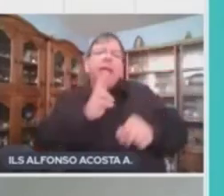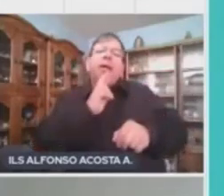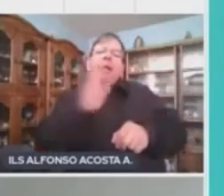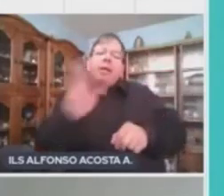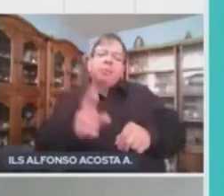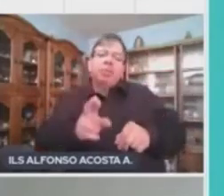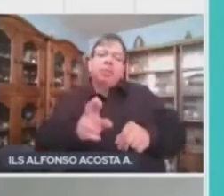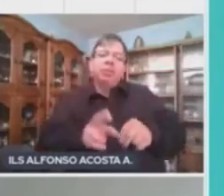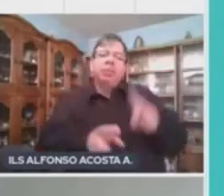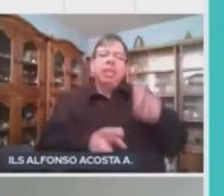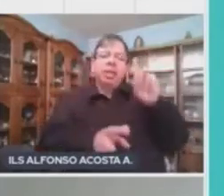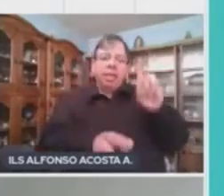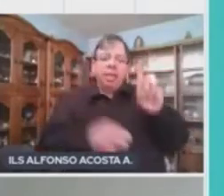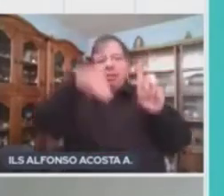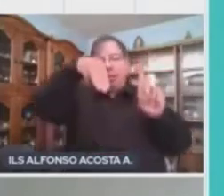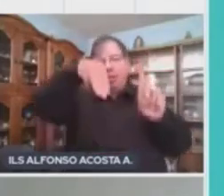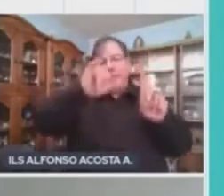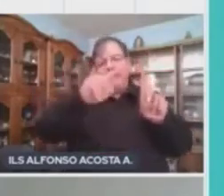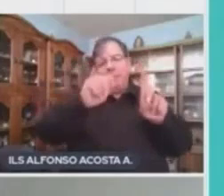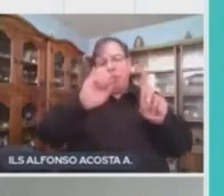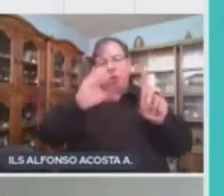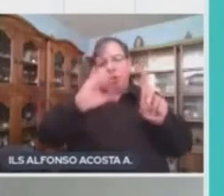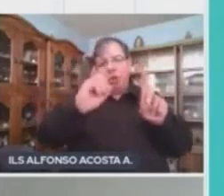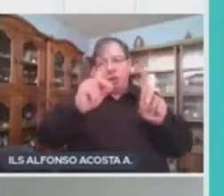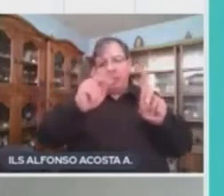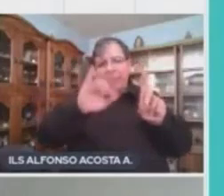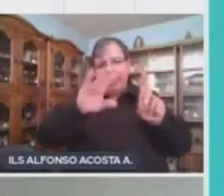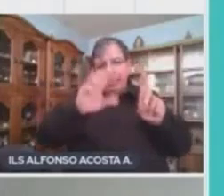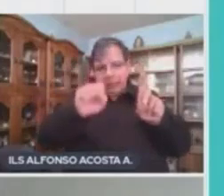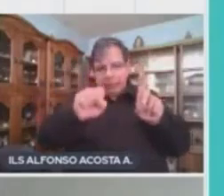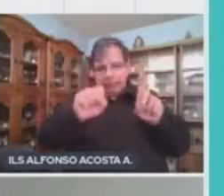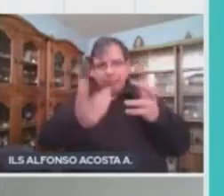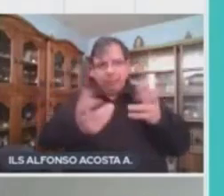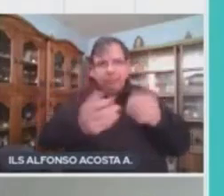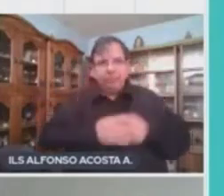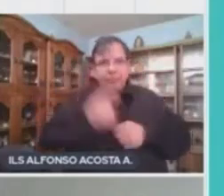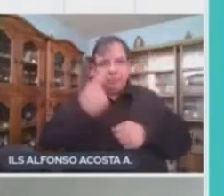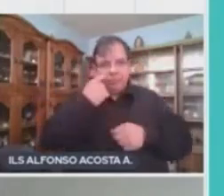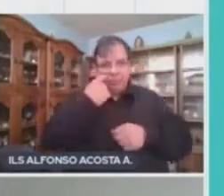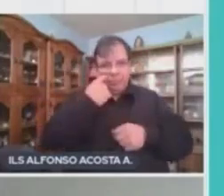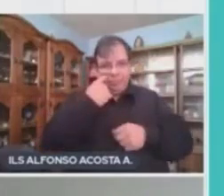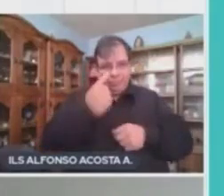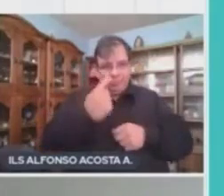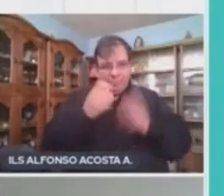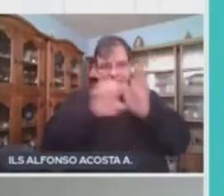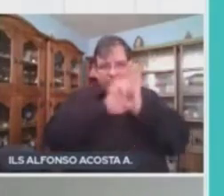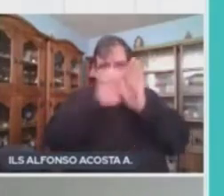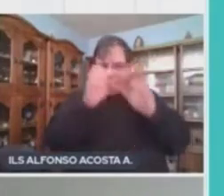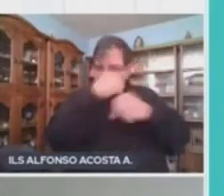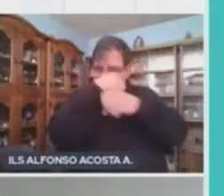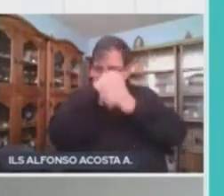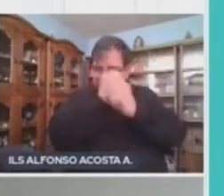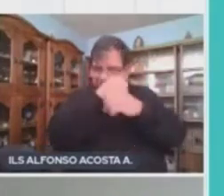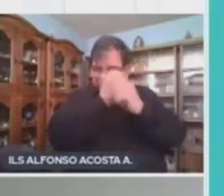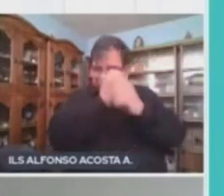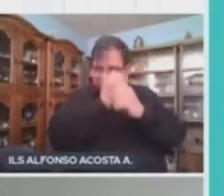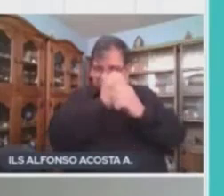inciso D. Las mitocondrias. Y aquí les pongo un ejemplo de unas mitocondrias vistas en un microscopio.